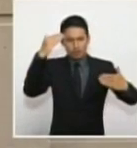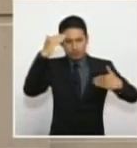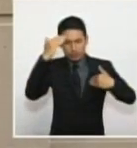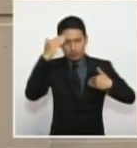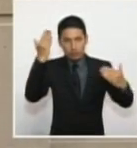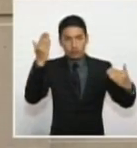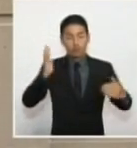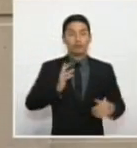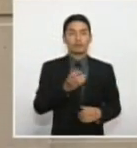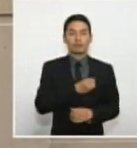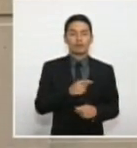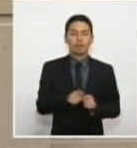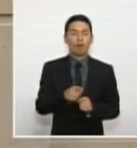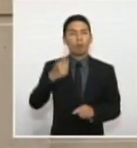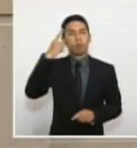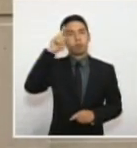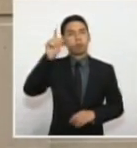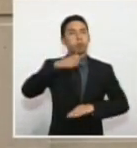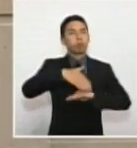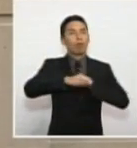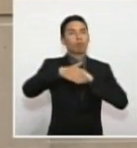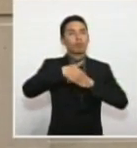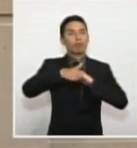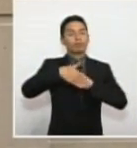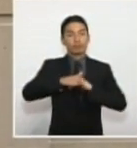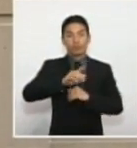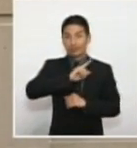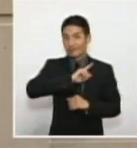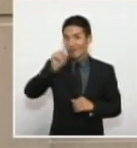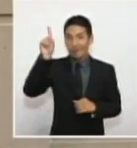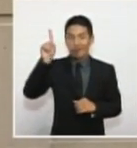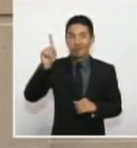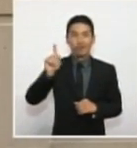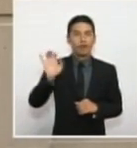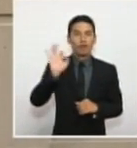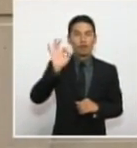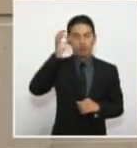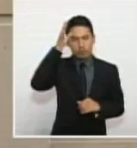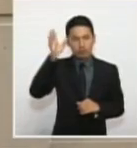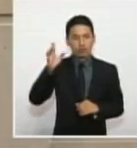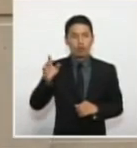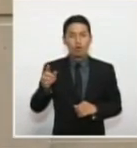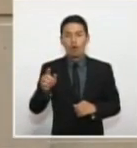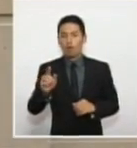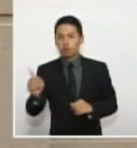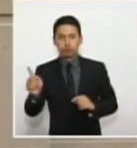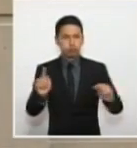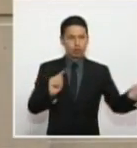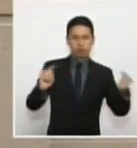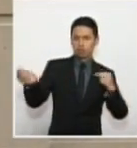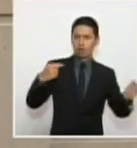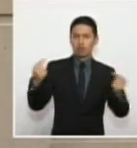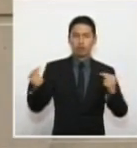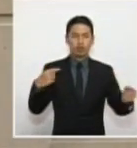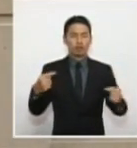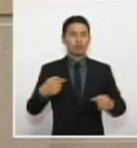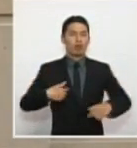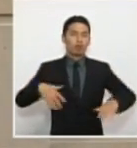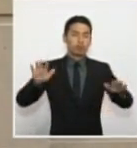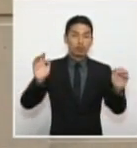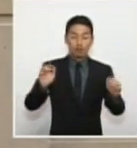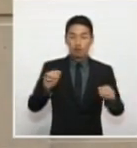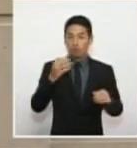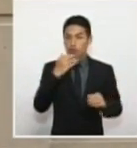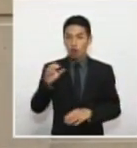No hemos estado improvisando ni hemos estado dando bandazos al vaivén de los comentarios que hace una